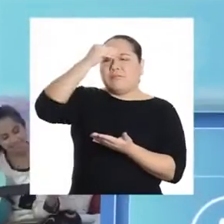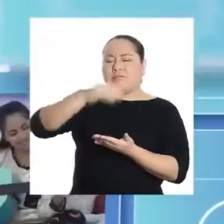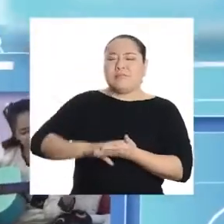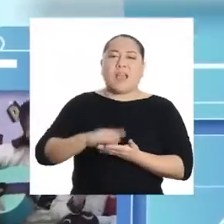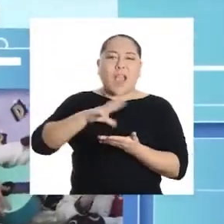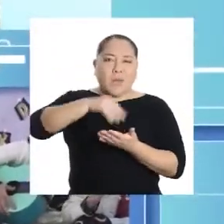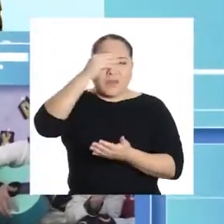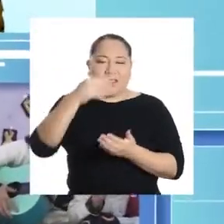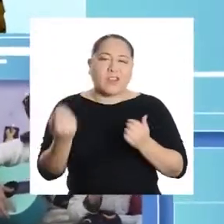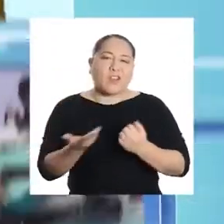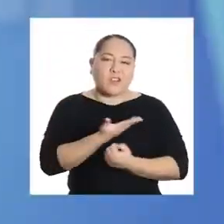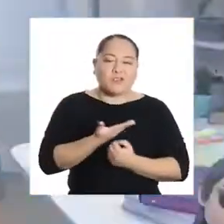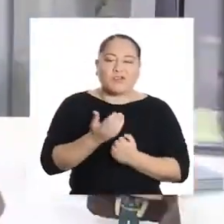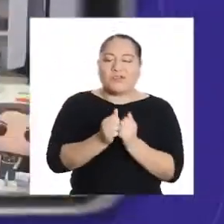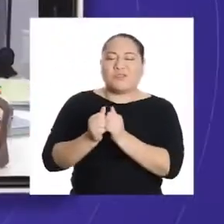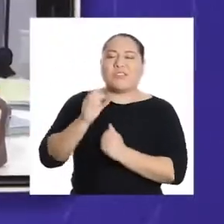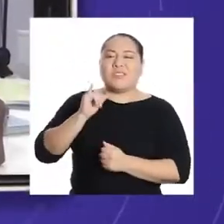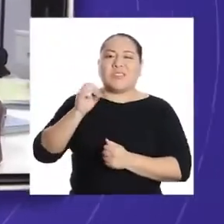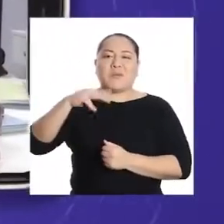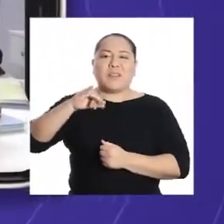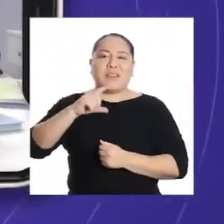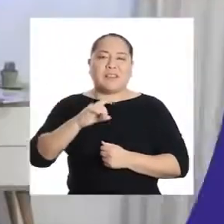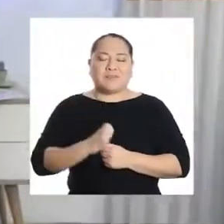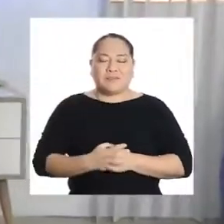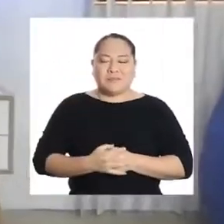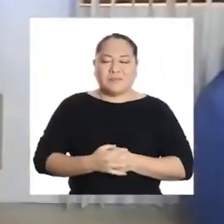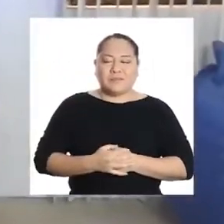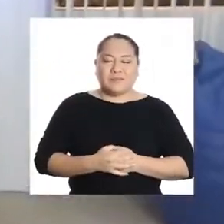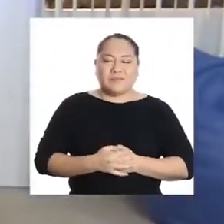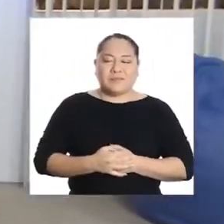aprender, aprendemos juntos con Javile.